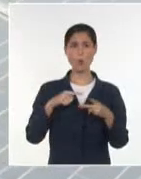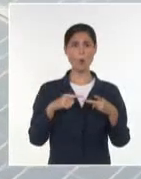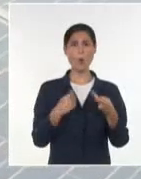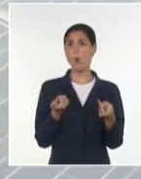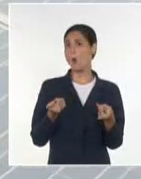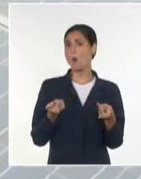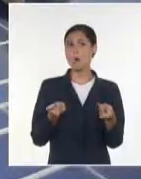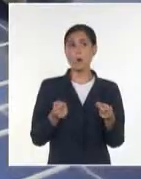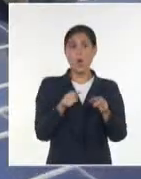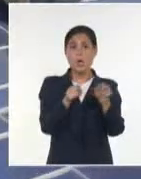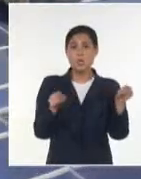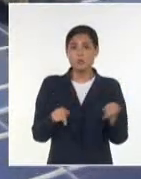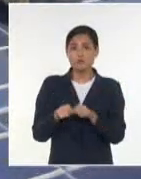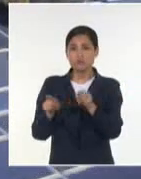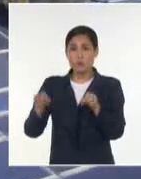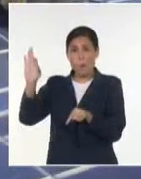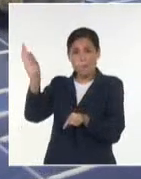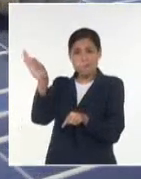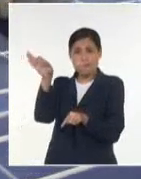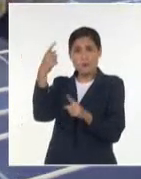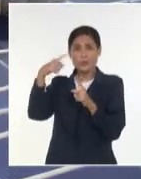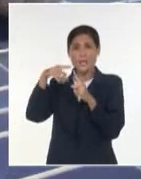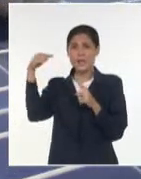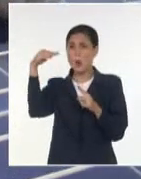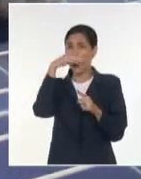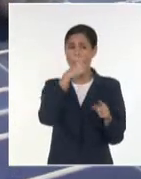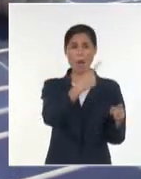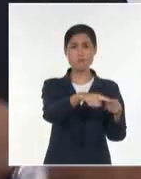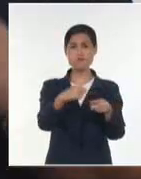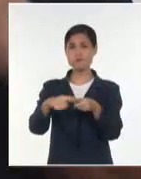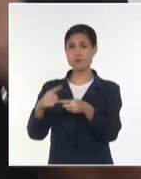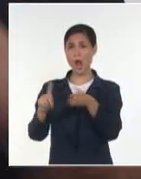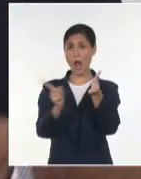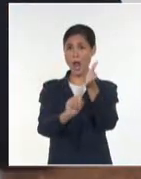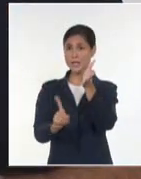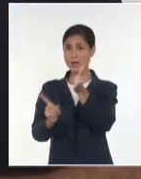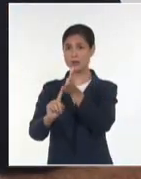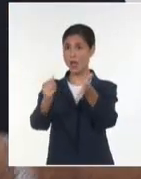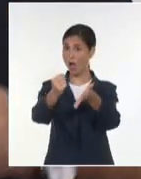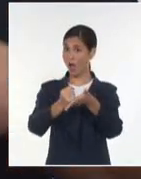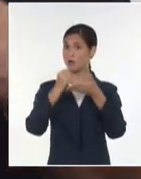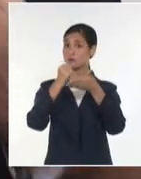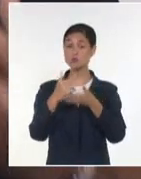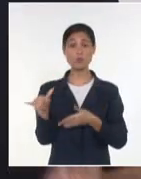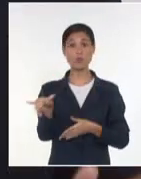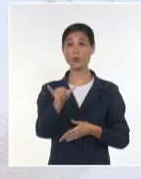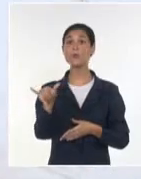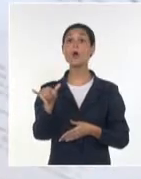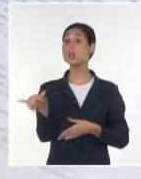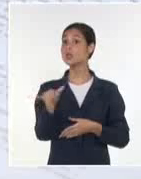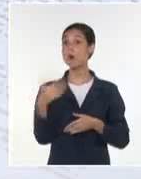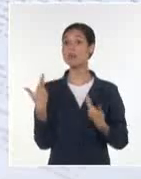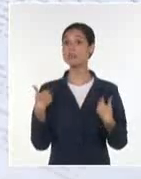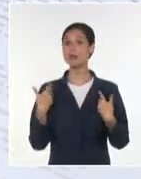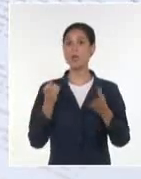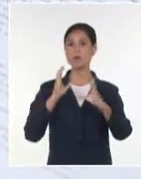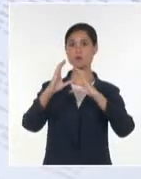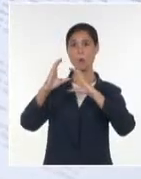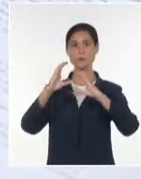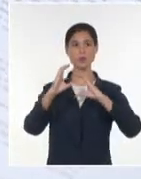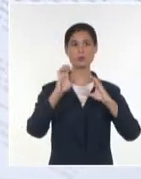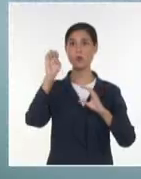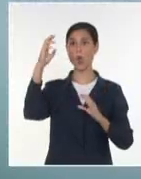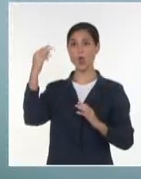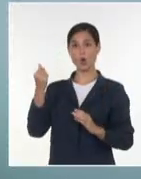introducción de sistemas tecnológicos para tener energía renovable, para la propia comunicación, los temas económicos, las